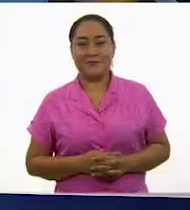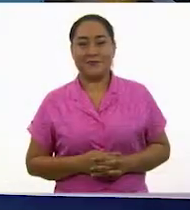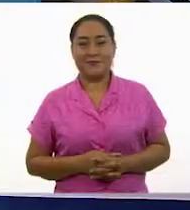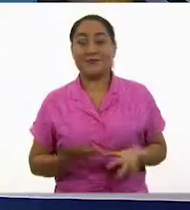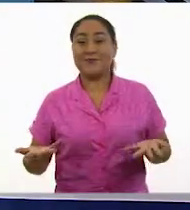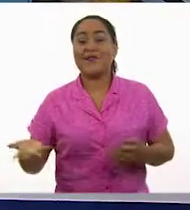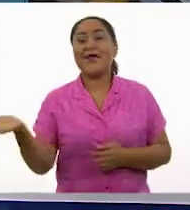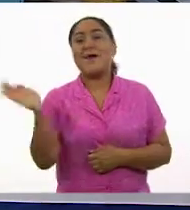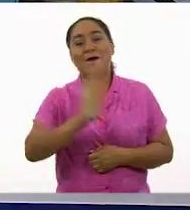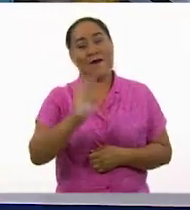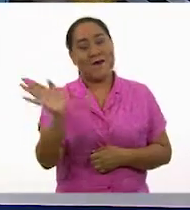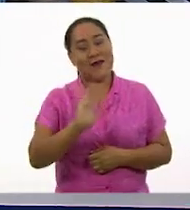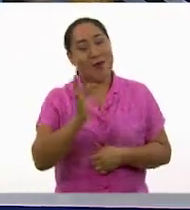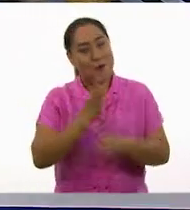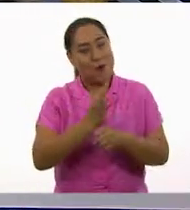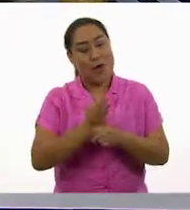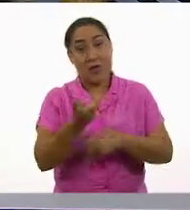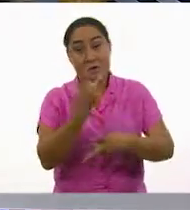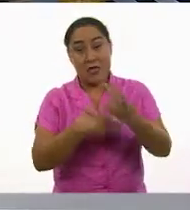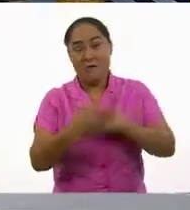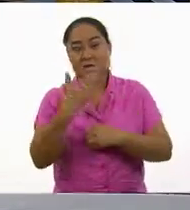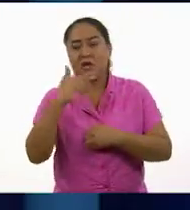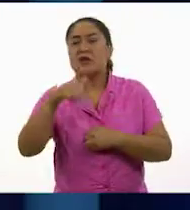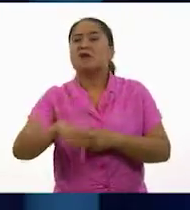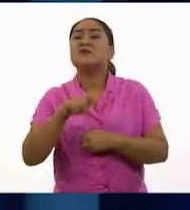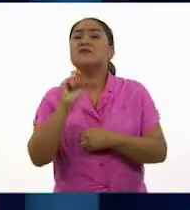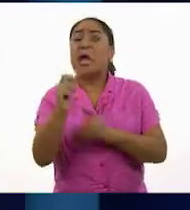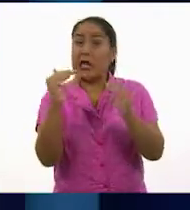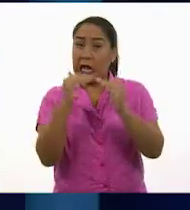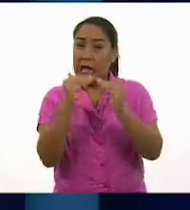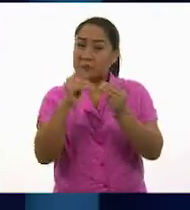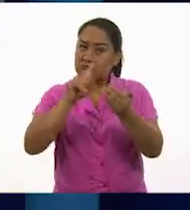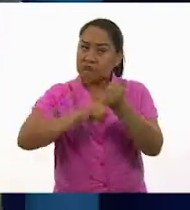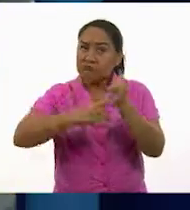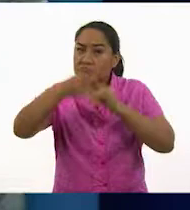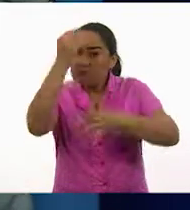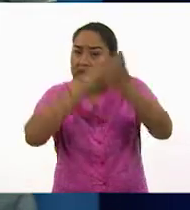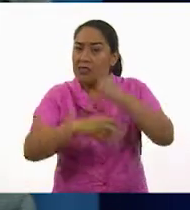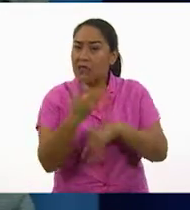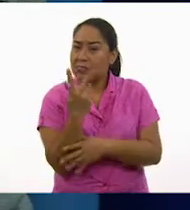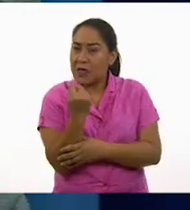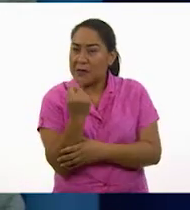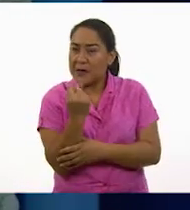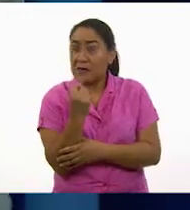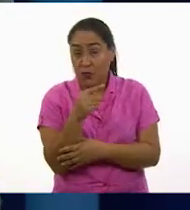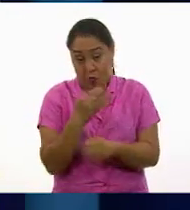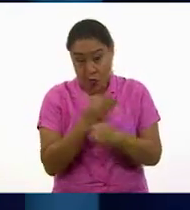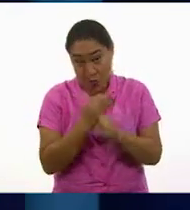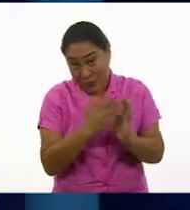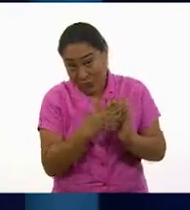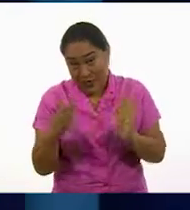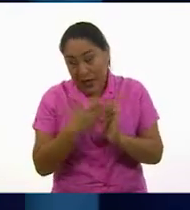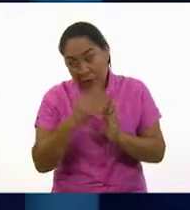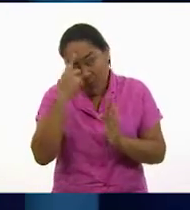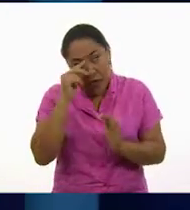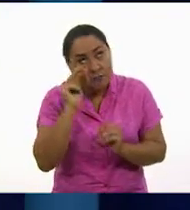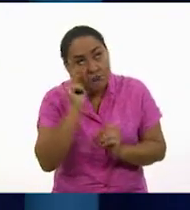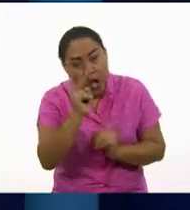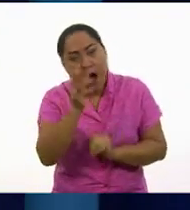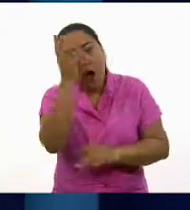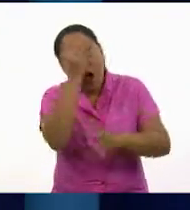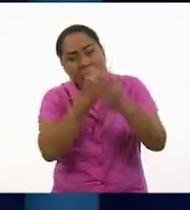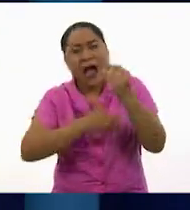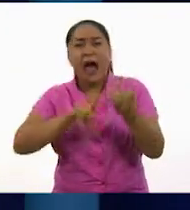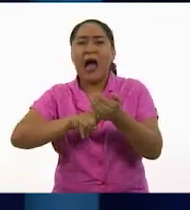¡Hola! Les damos la bienvenida a Aprende en Casa 2, un espacio en el que vamos a poder estudiar y divertirnos desde nuestros